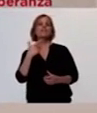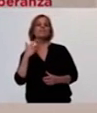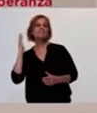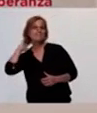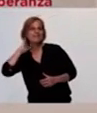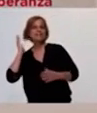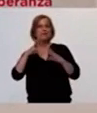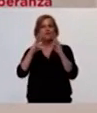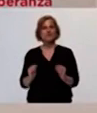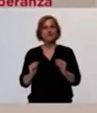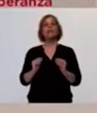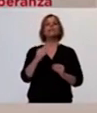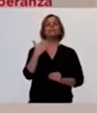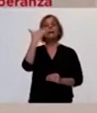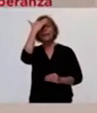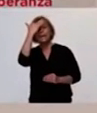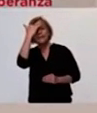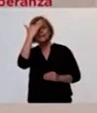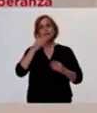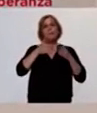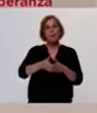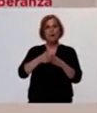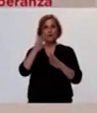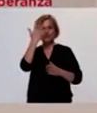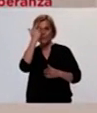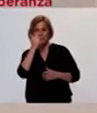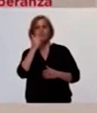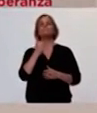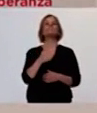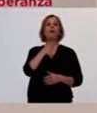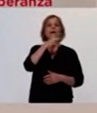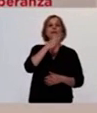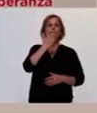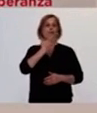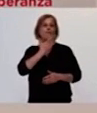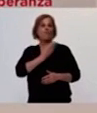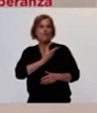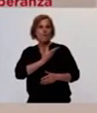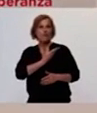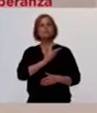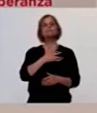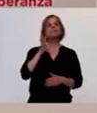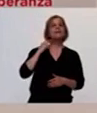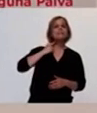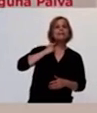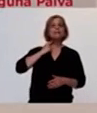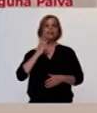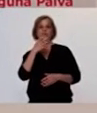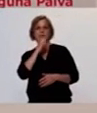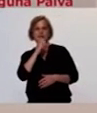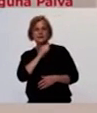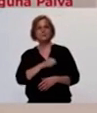Granadero Baigorria, 15 en Puerto San Martín, 14 en Funes, 13 en Esperanza,